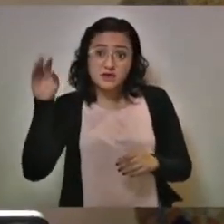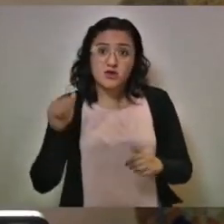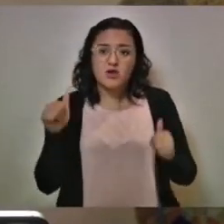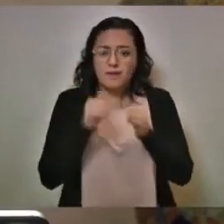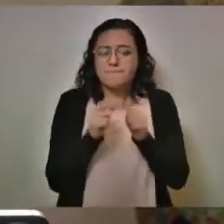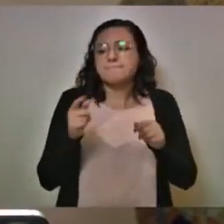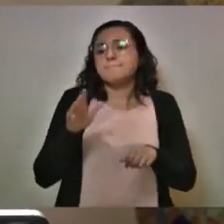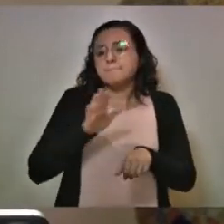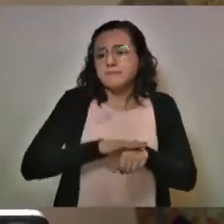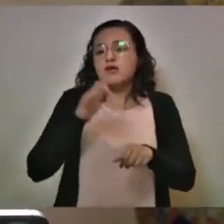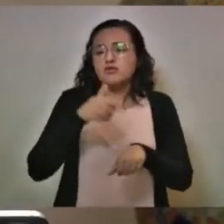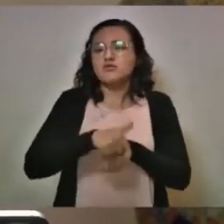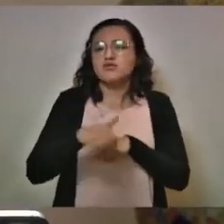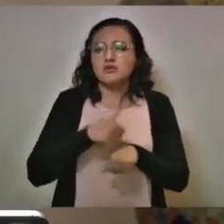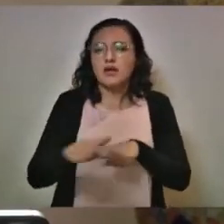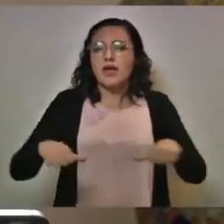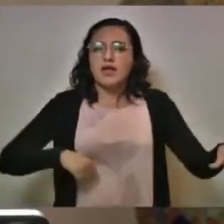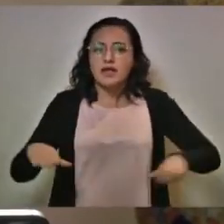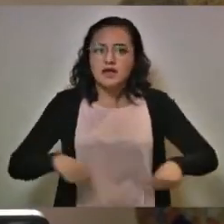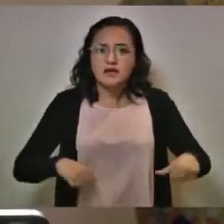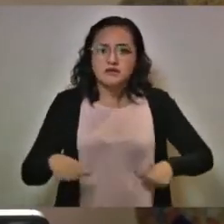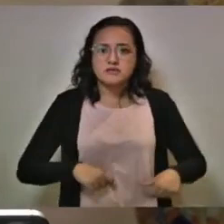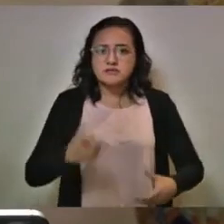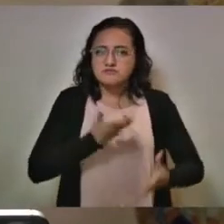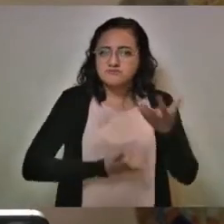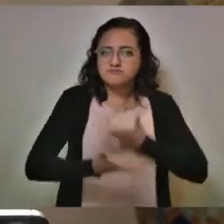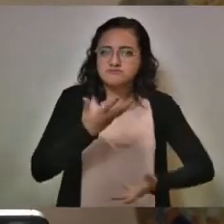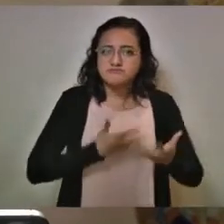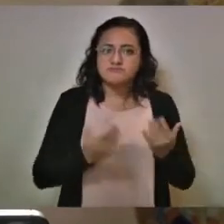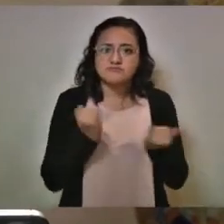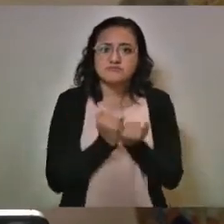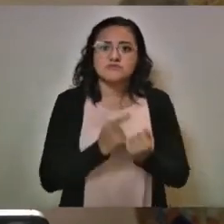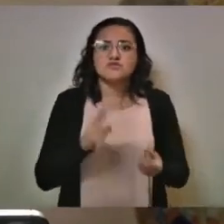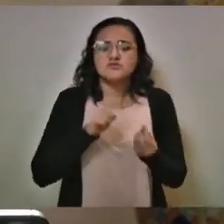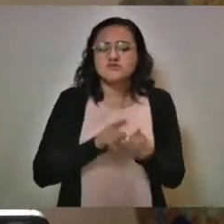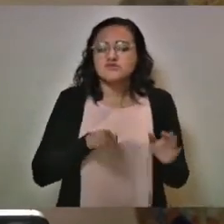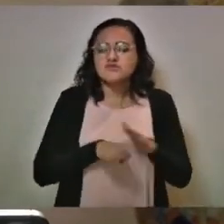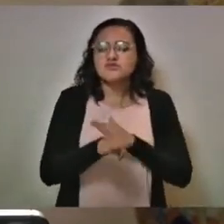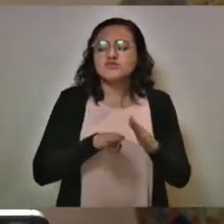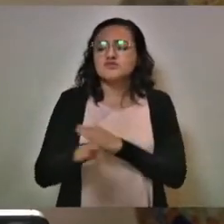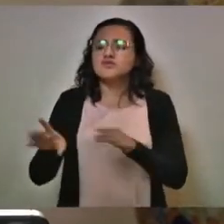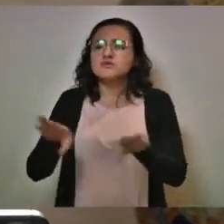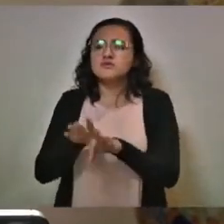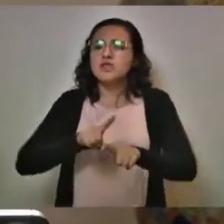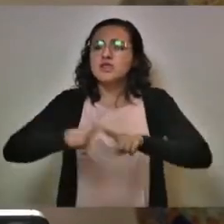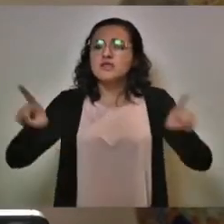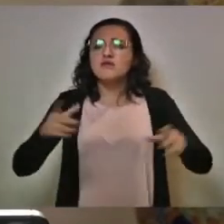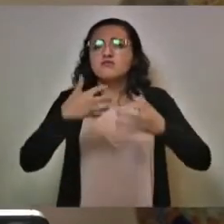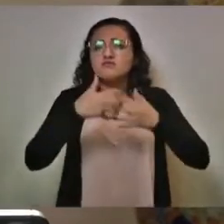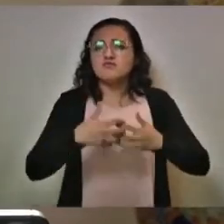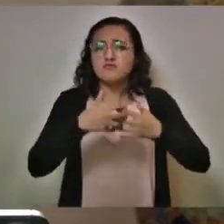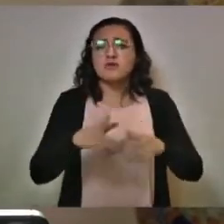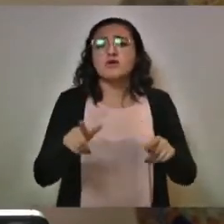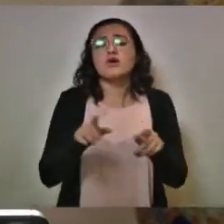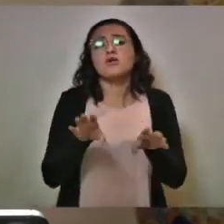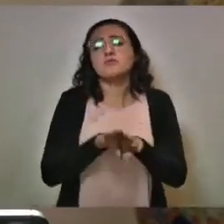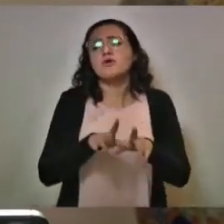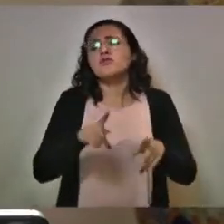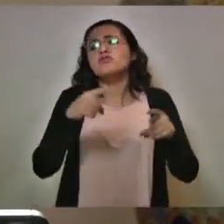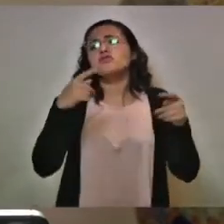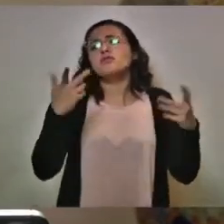el mayor número de actividades económicas, donde entran las otras industrias, entran las tiendas